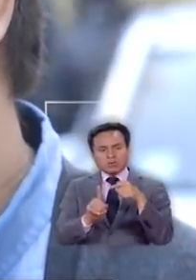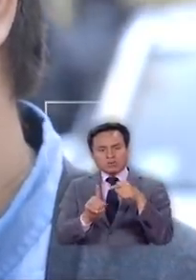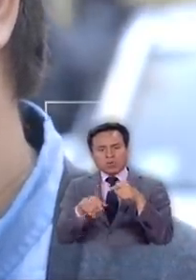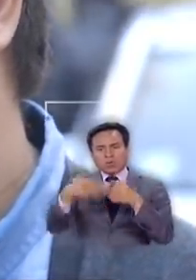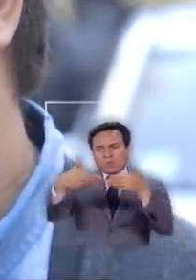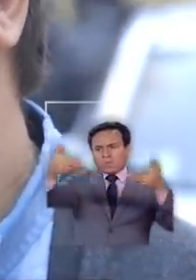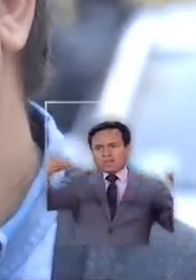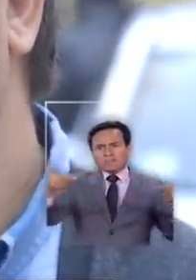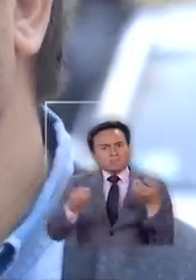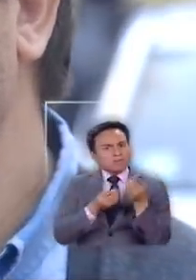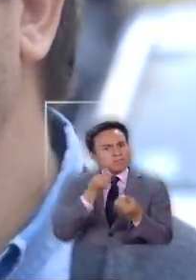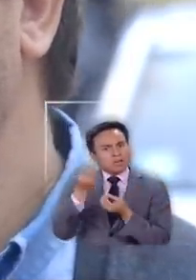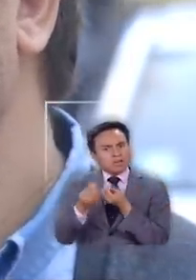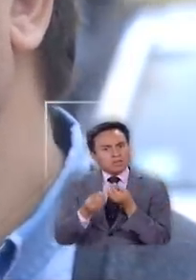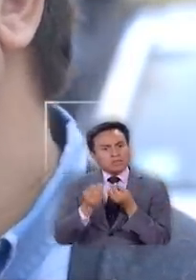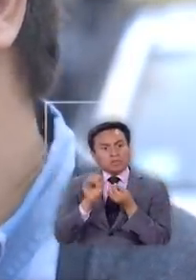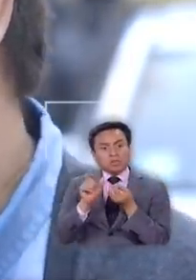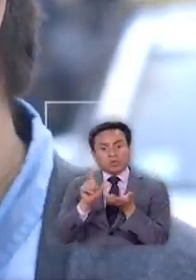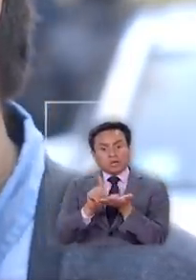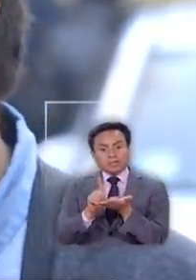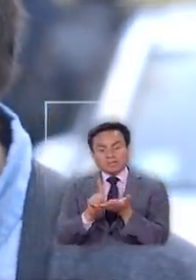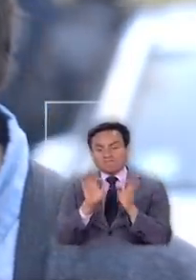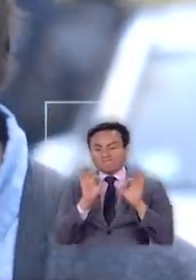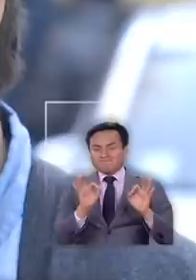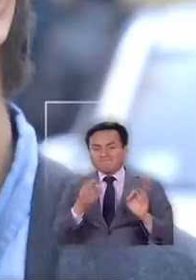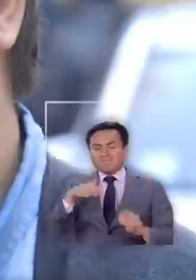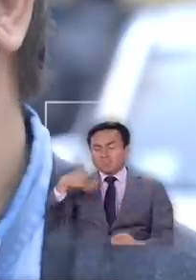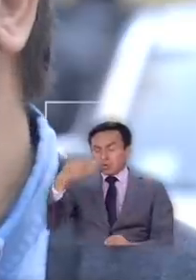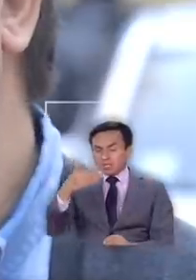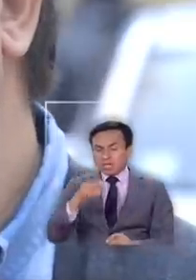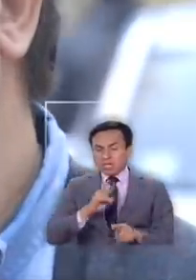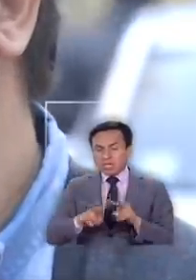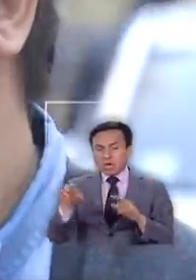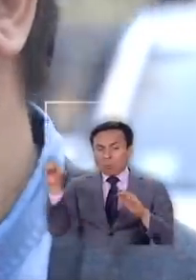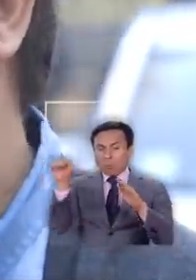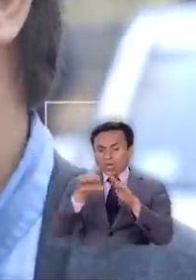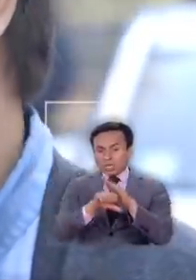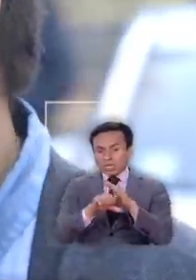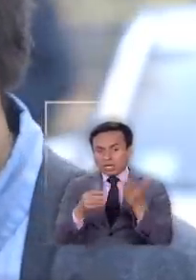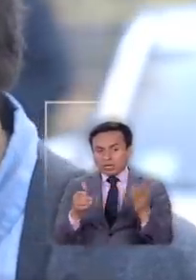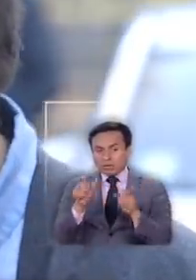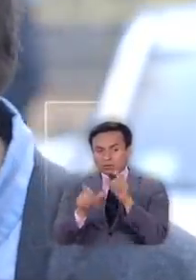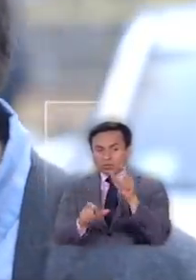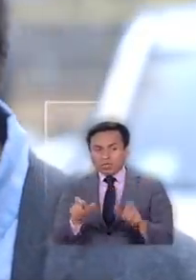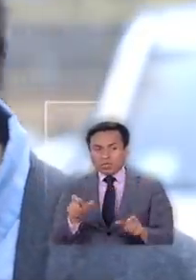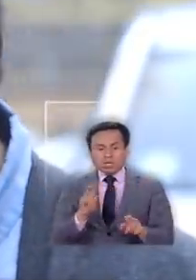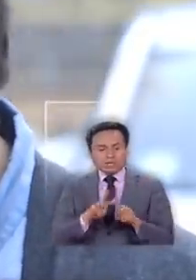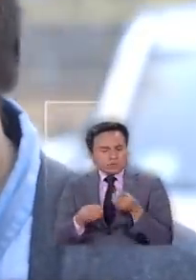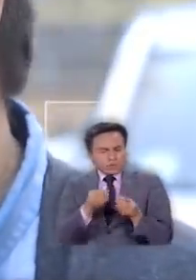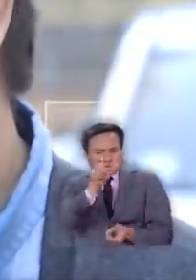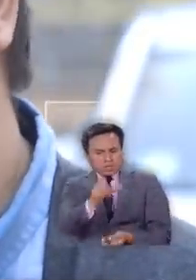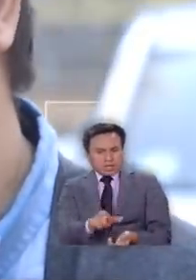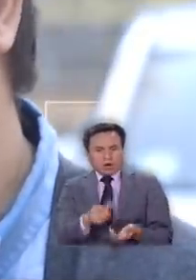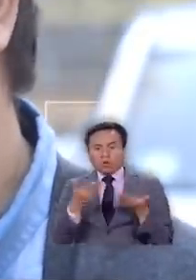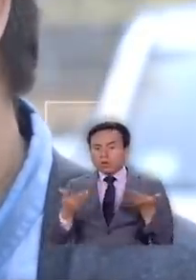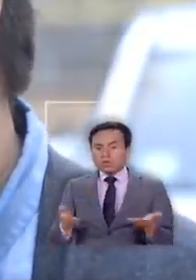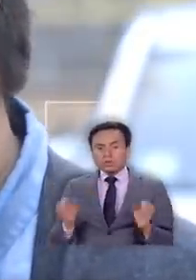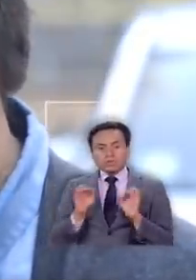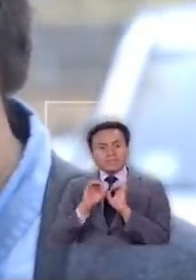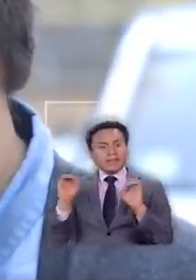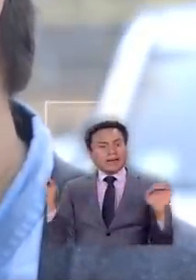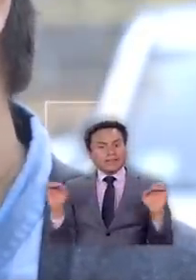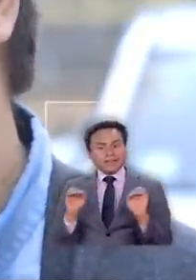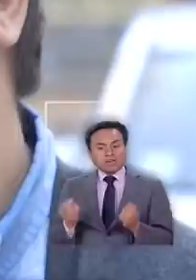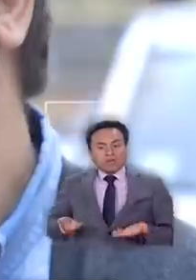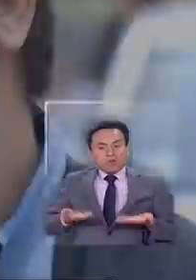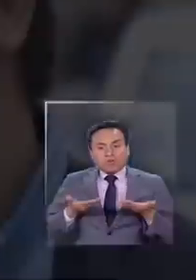contagio van a haber lugares especializados para hacer cuarentena o qué hacemos con esta persona hoy día no hay nada ninguna